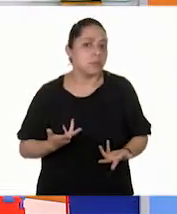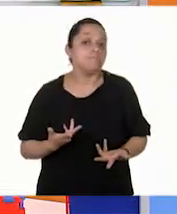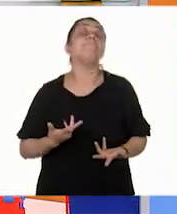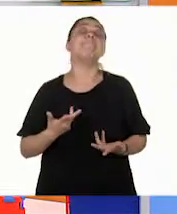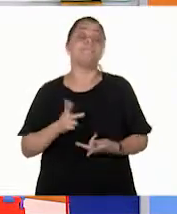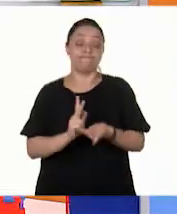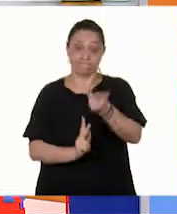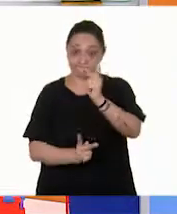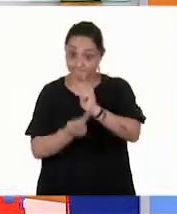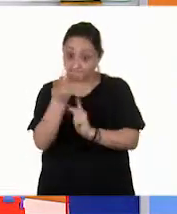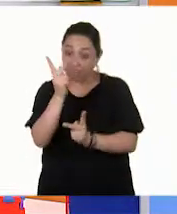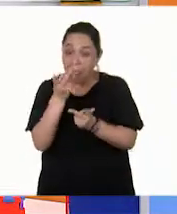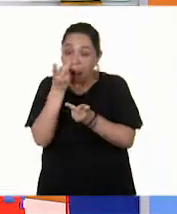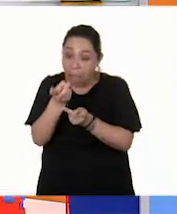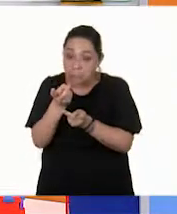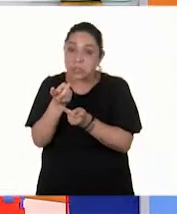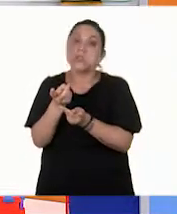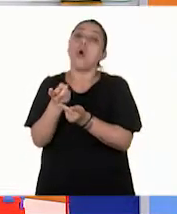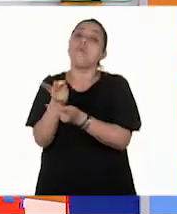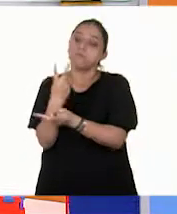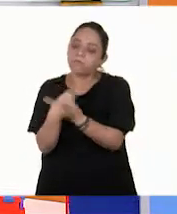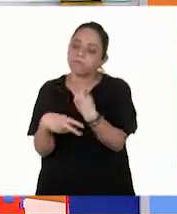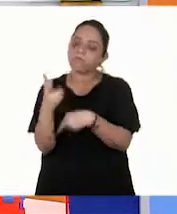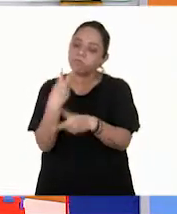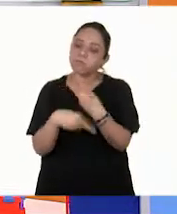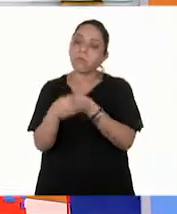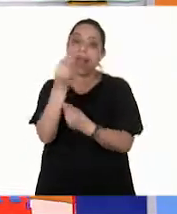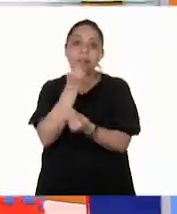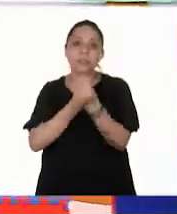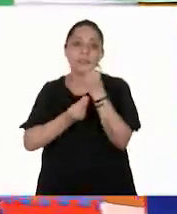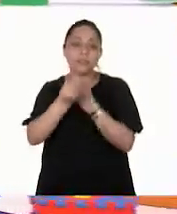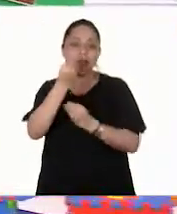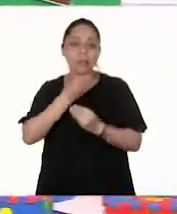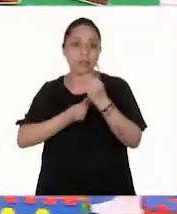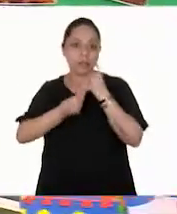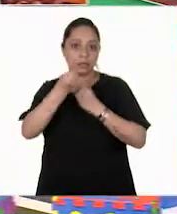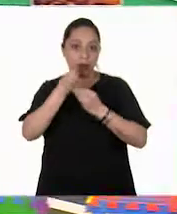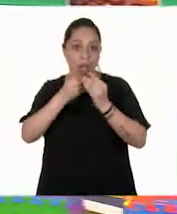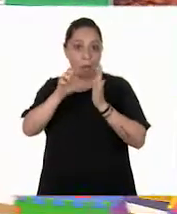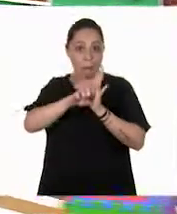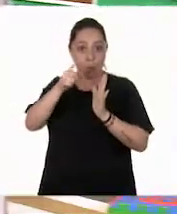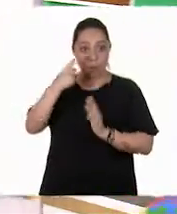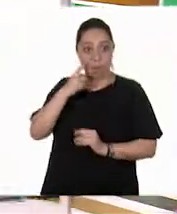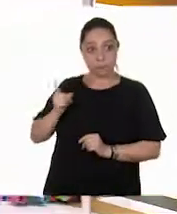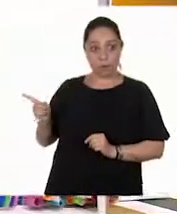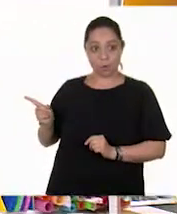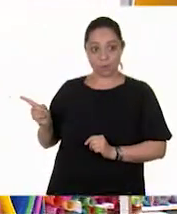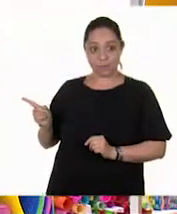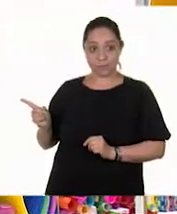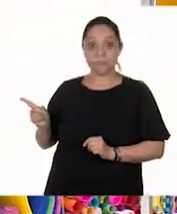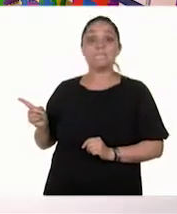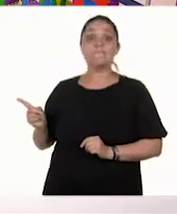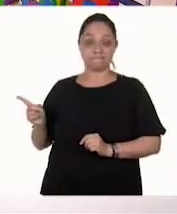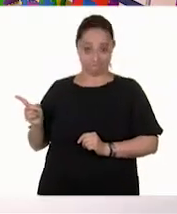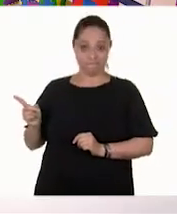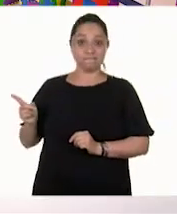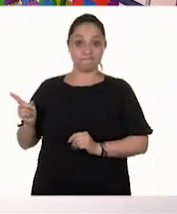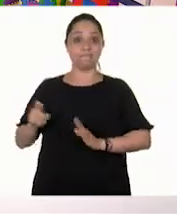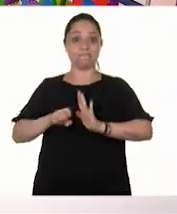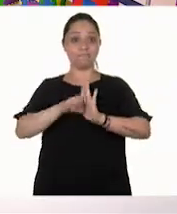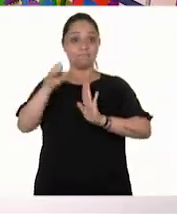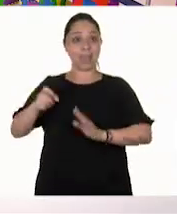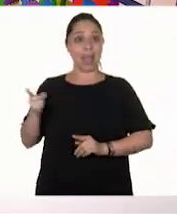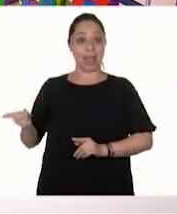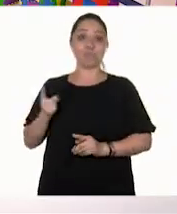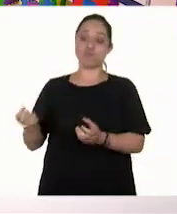las plantas también nos dan alimentos, como los que tenemos aquí. Ah, claro. Por ejemplo, ellas